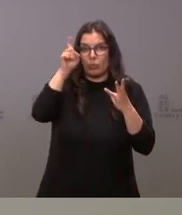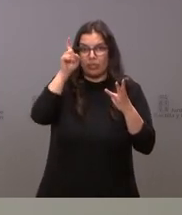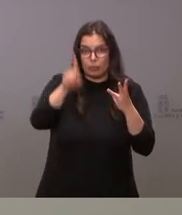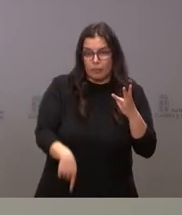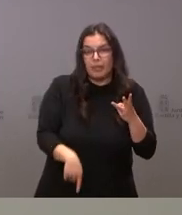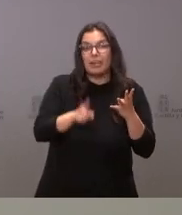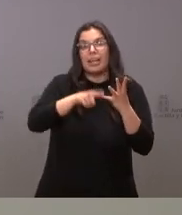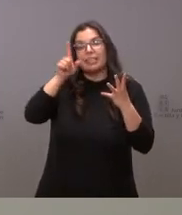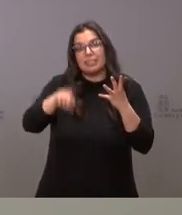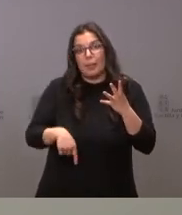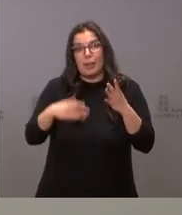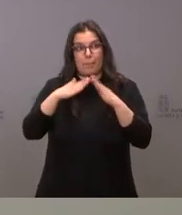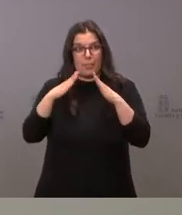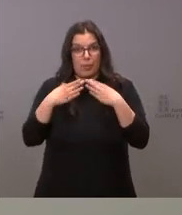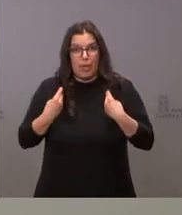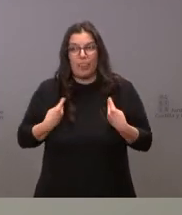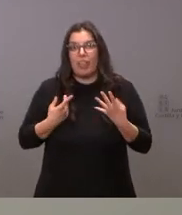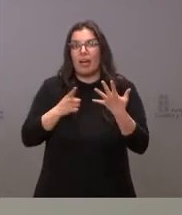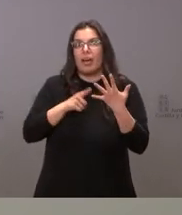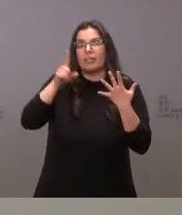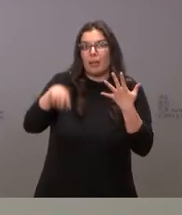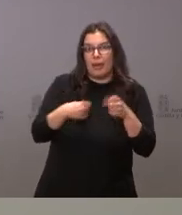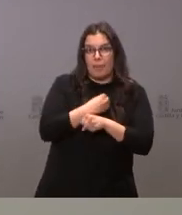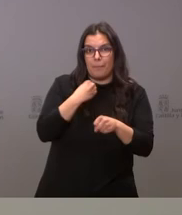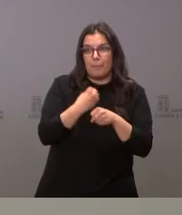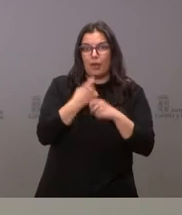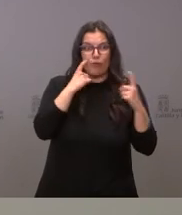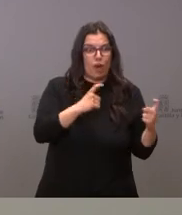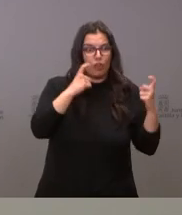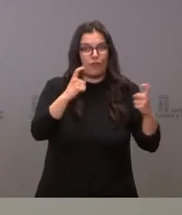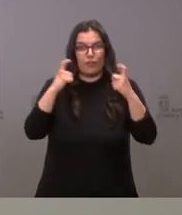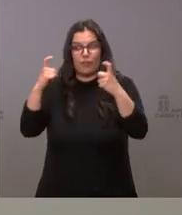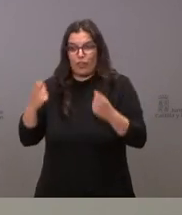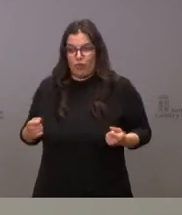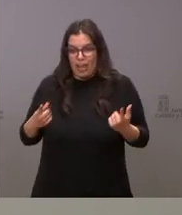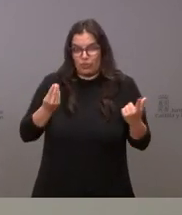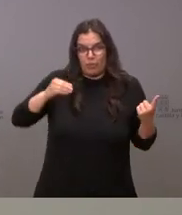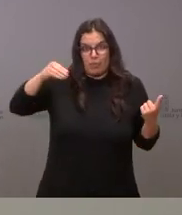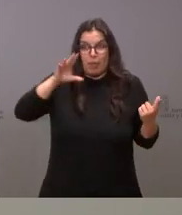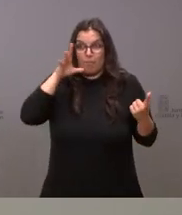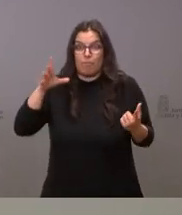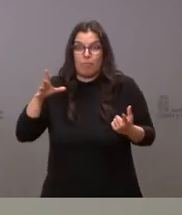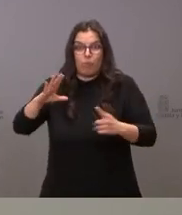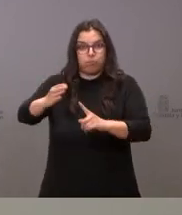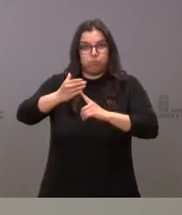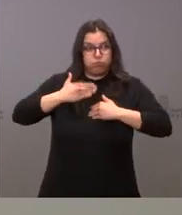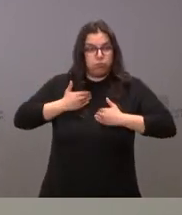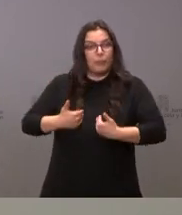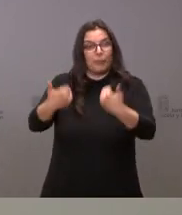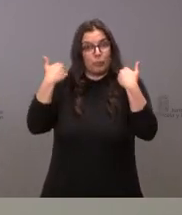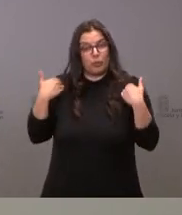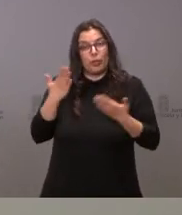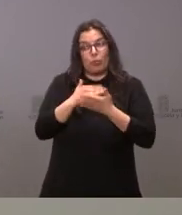en el ámbito de la vivienda también en el ámbito del empleo y este es un coste que fundamentalmente por estas competencias las asumen las comunidades autónomas